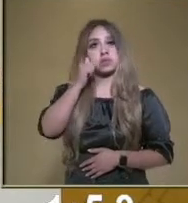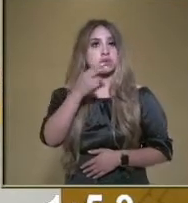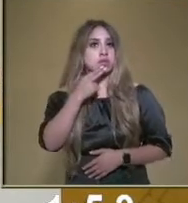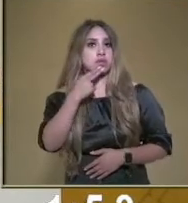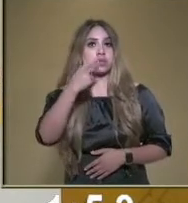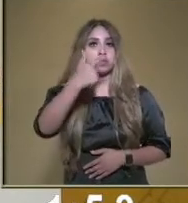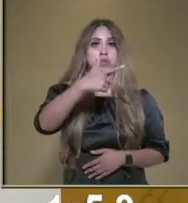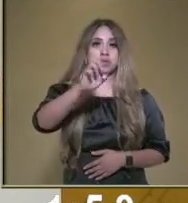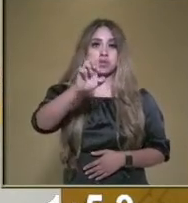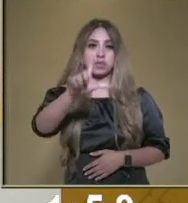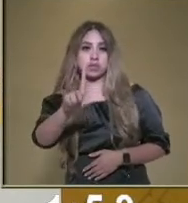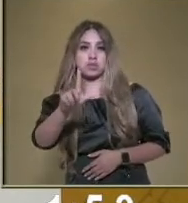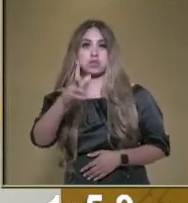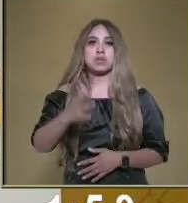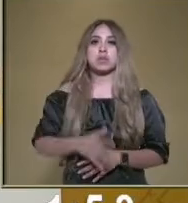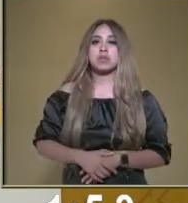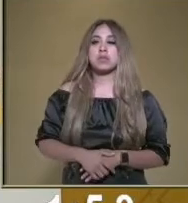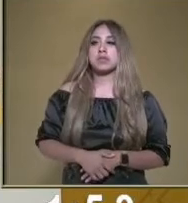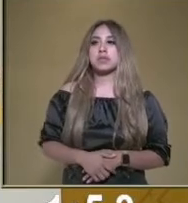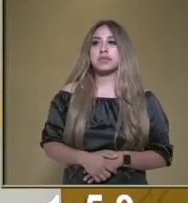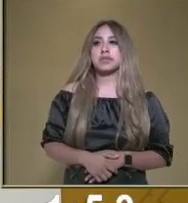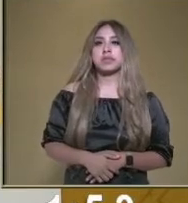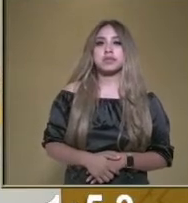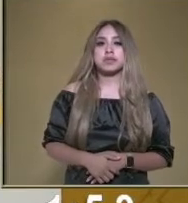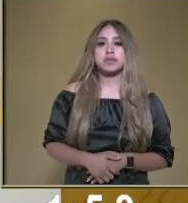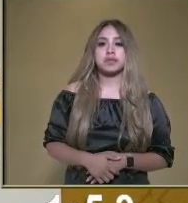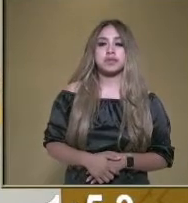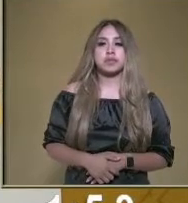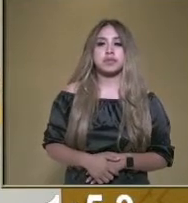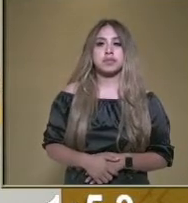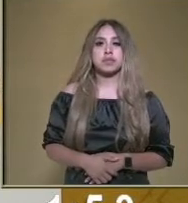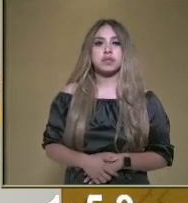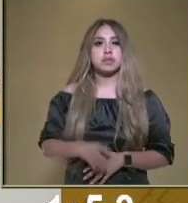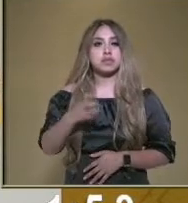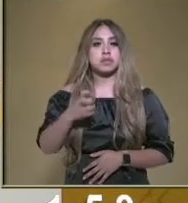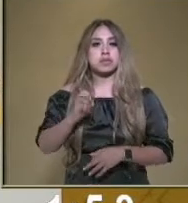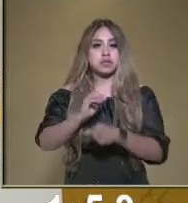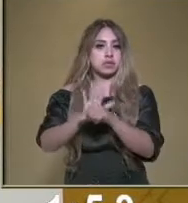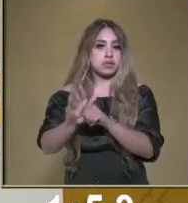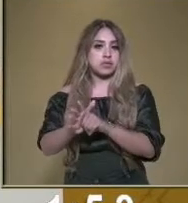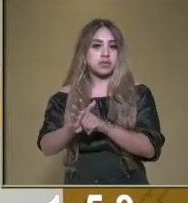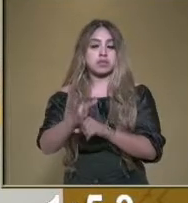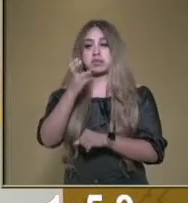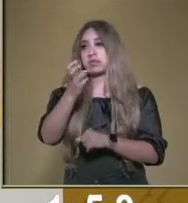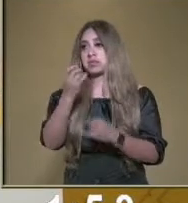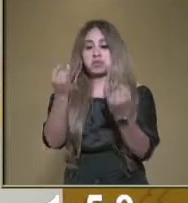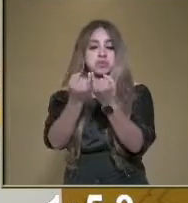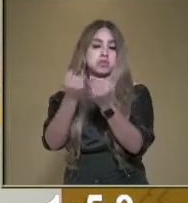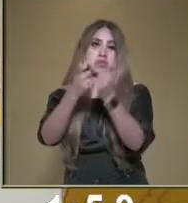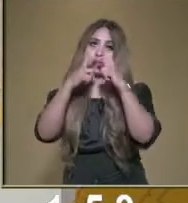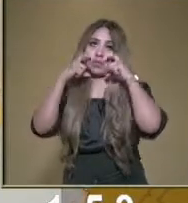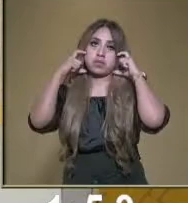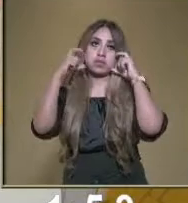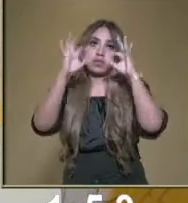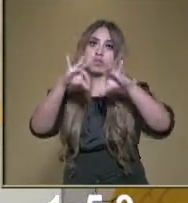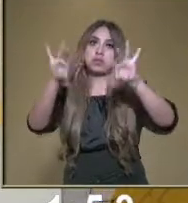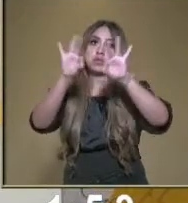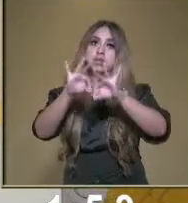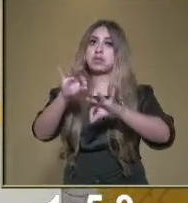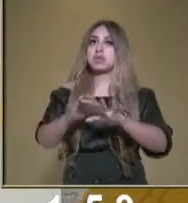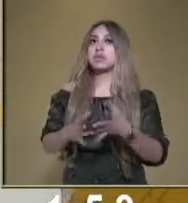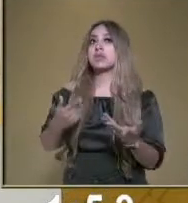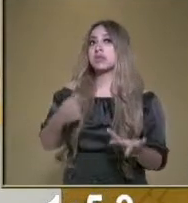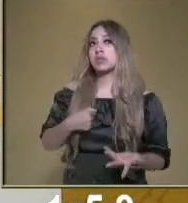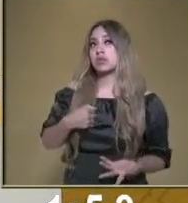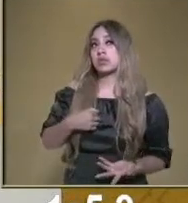presente porque es parte de nuestra vida esencial ahorita en esta pandemia. Al igual que el cubrebocas. ¿Verdad, chicas? Sí. De hecho, mira, yo